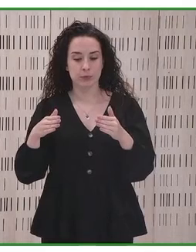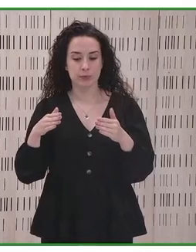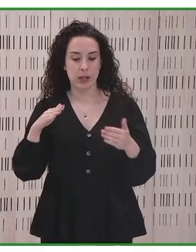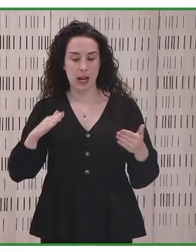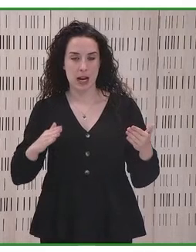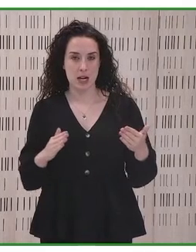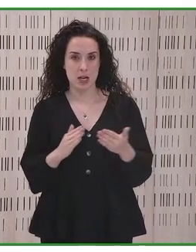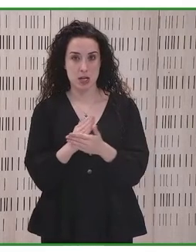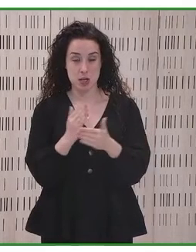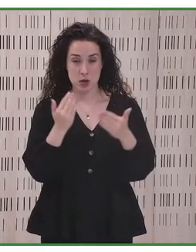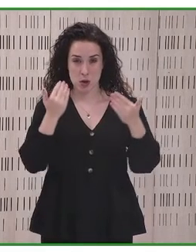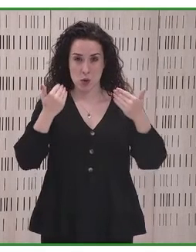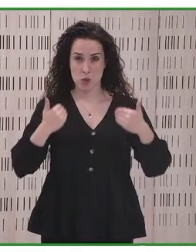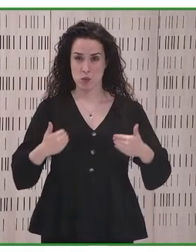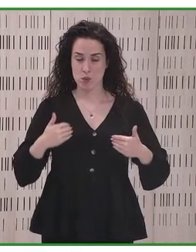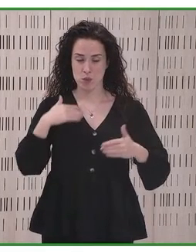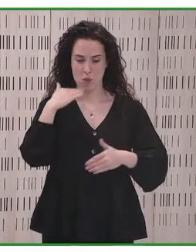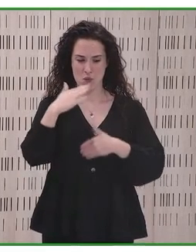herramienta?